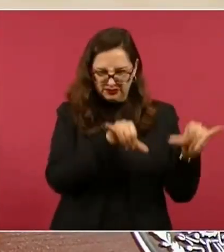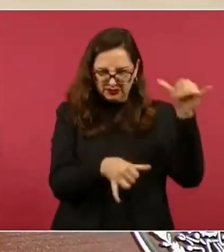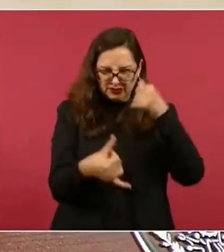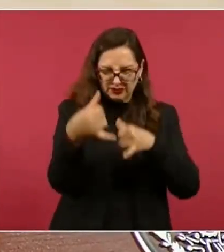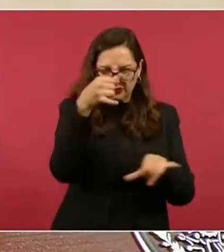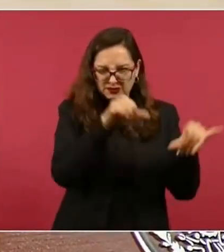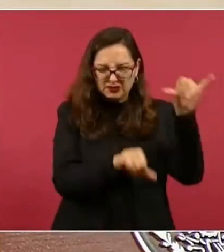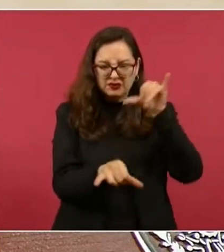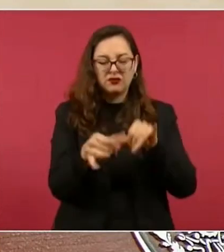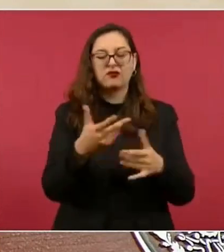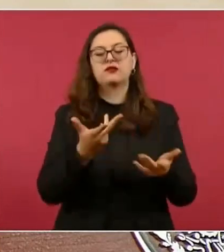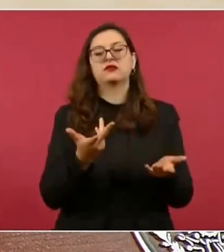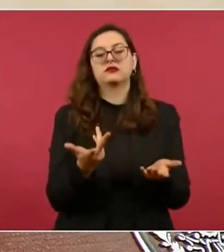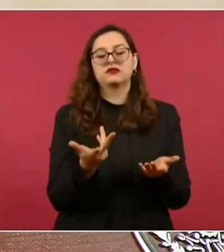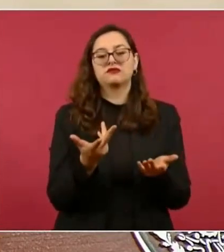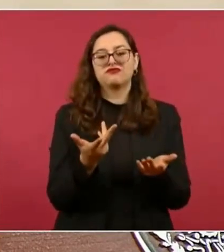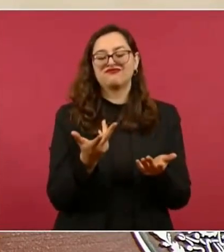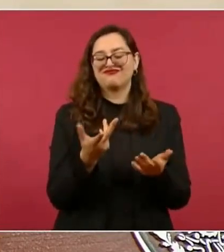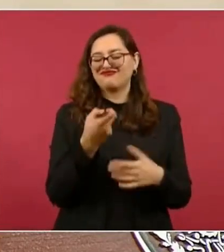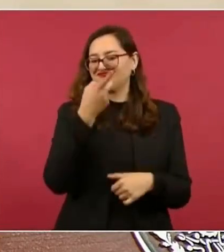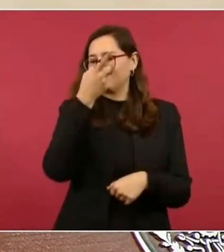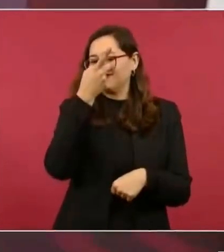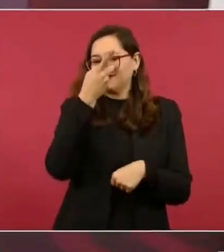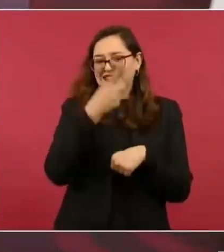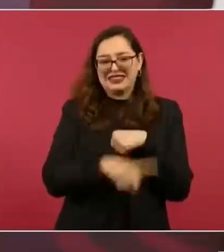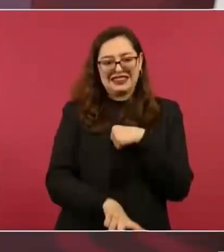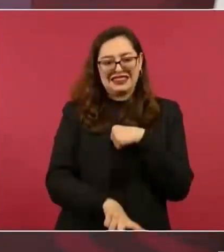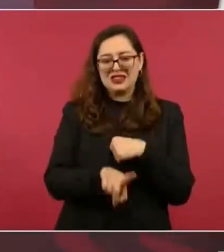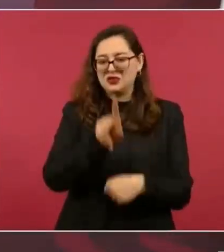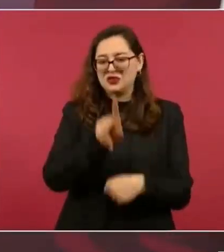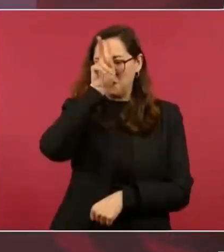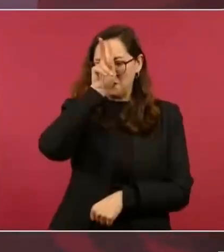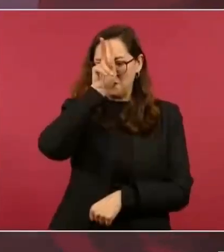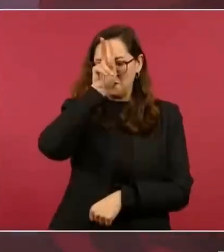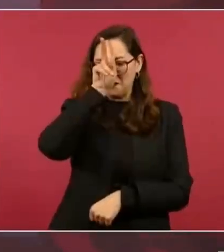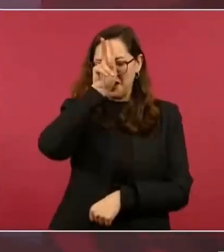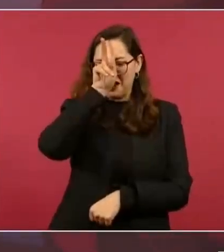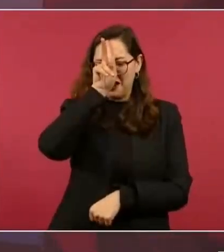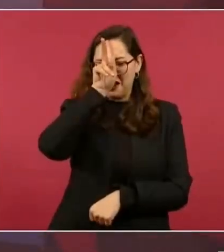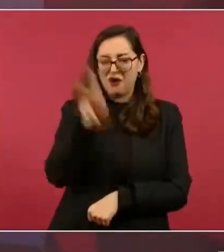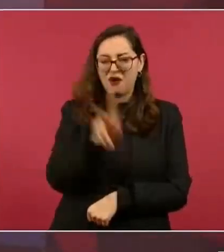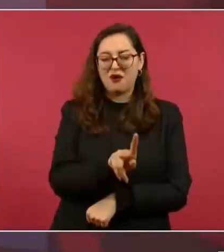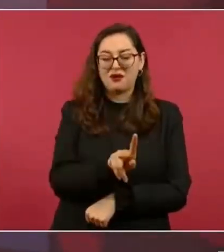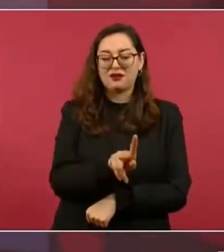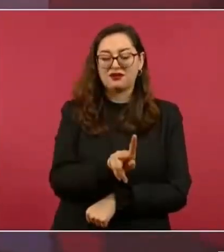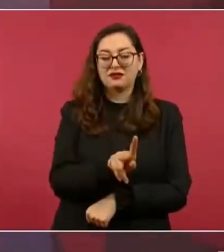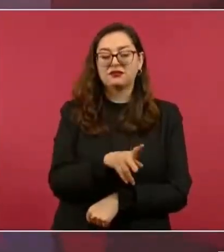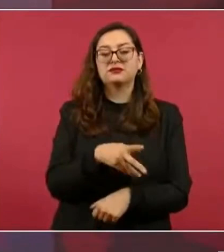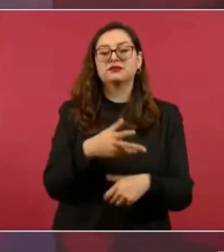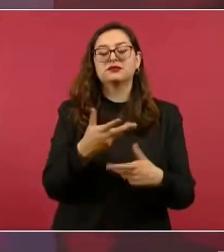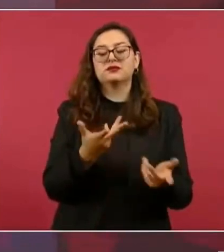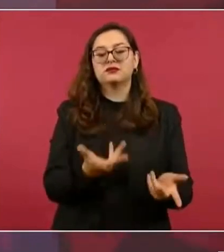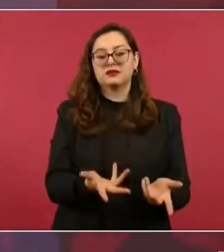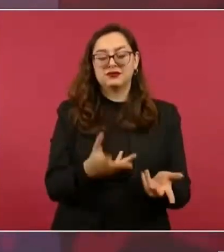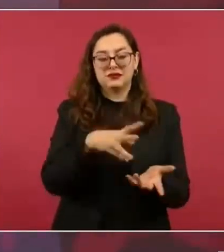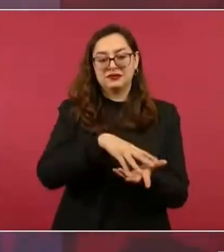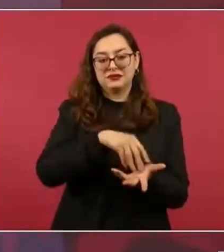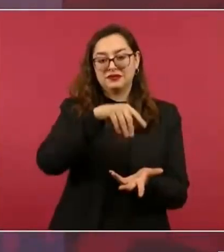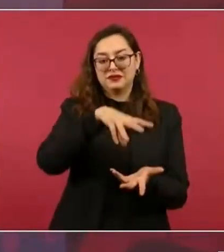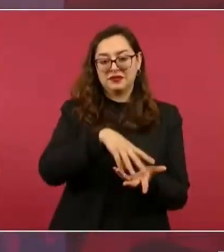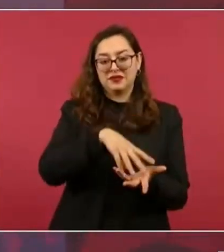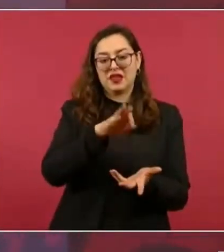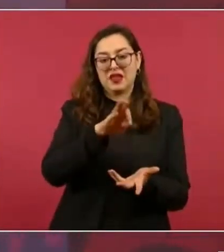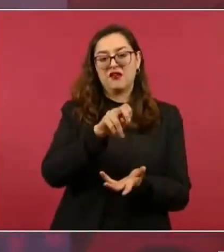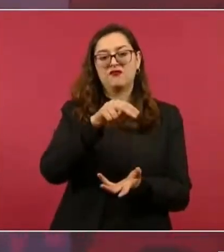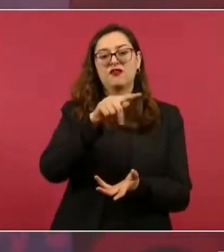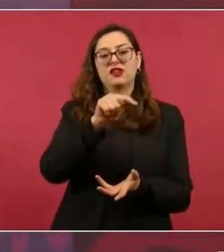que causan muchísimo daño, todo esto que tiene que ver con el fentanilo,